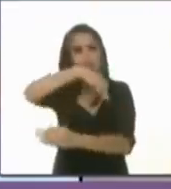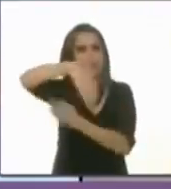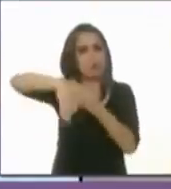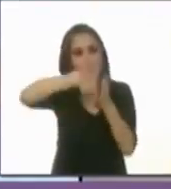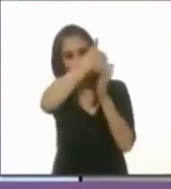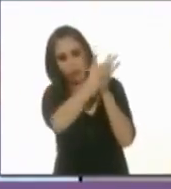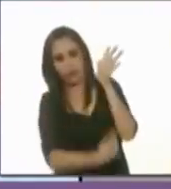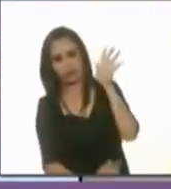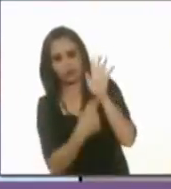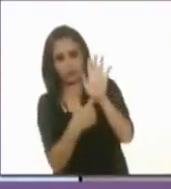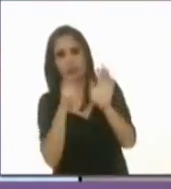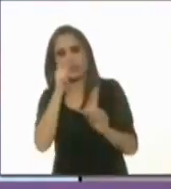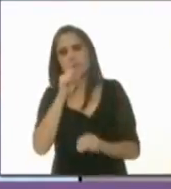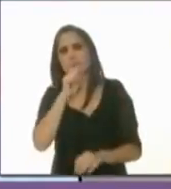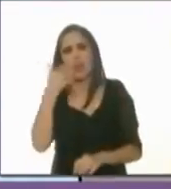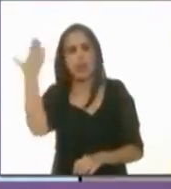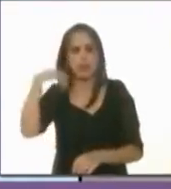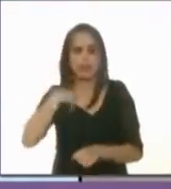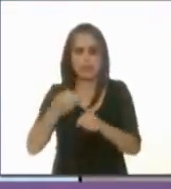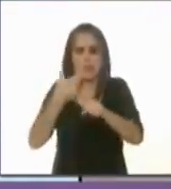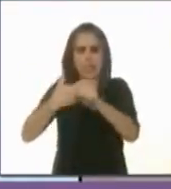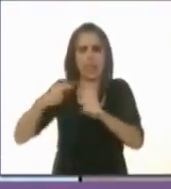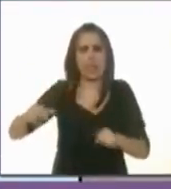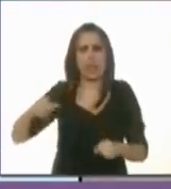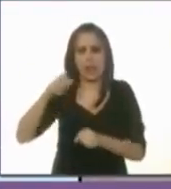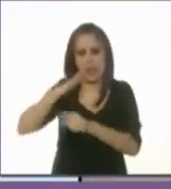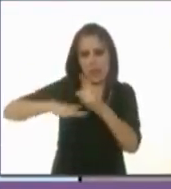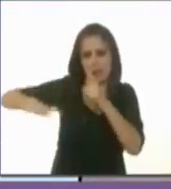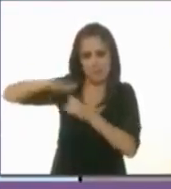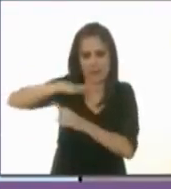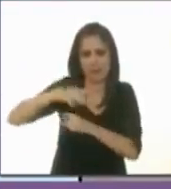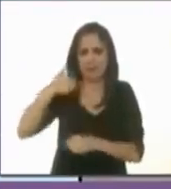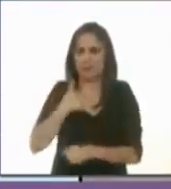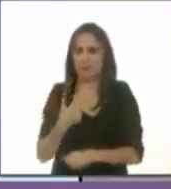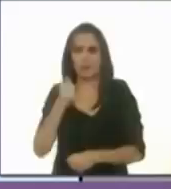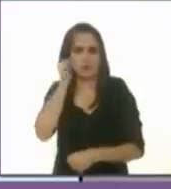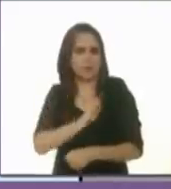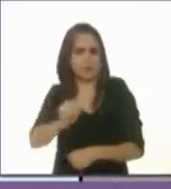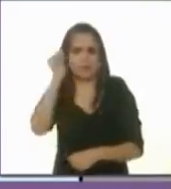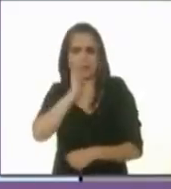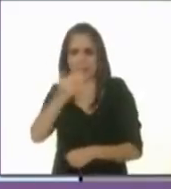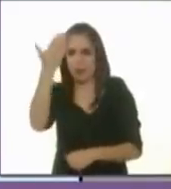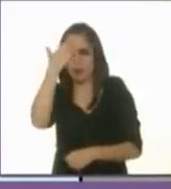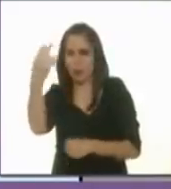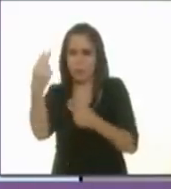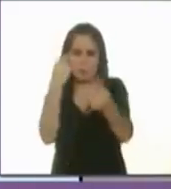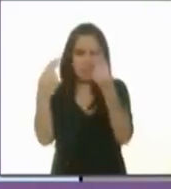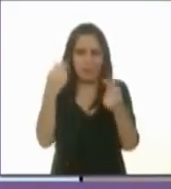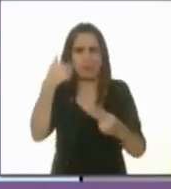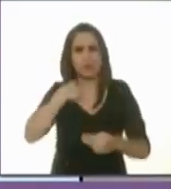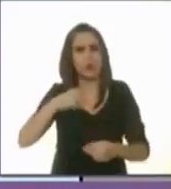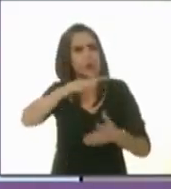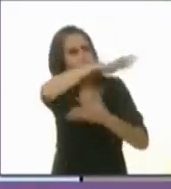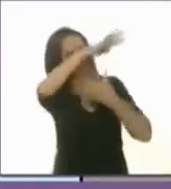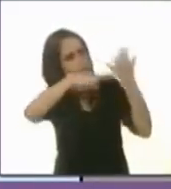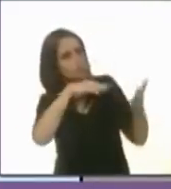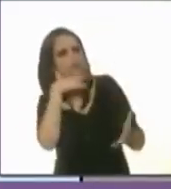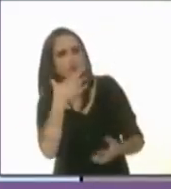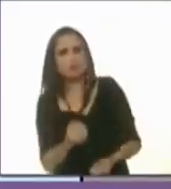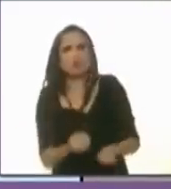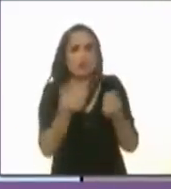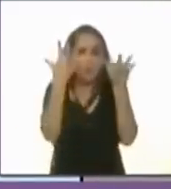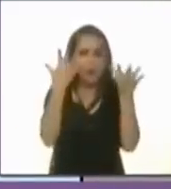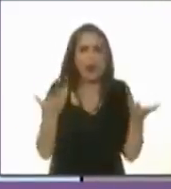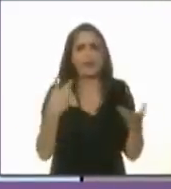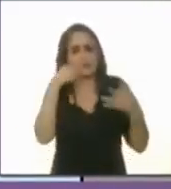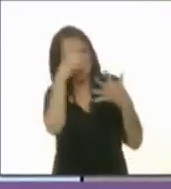Lo hice así cuando fui secretaria del Medio Ambiente. Desde que fui secretaria del Medio Ambiente se conoce la contaminación de la ciudad, punto por punto en cada